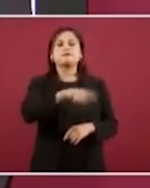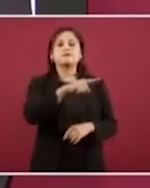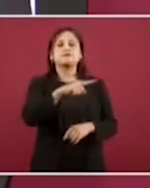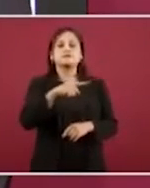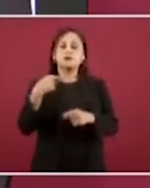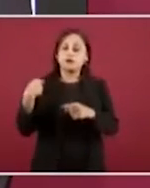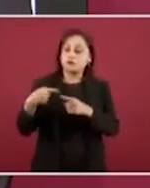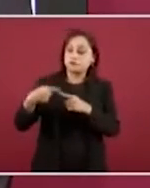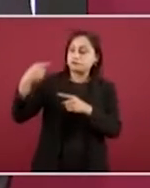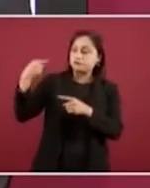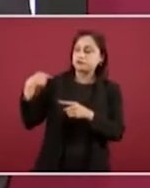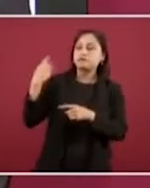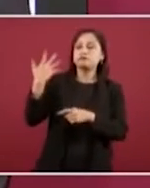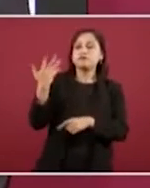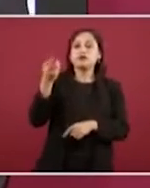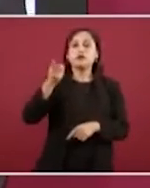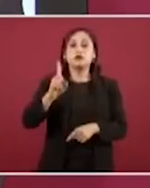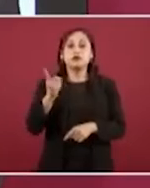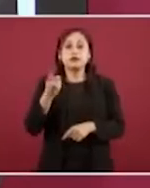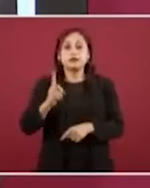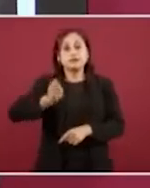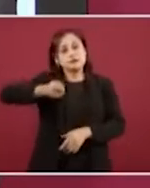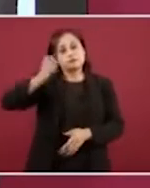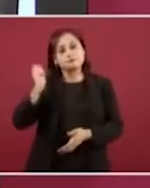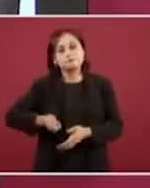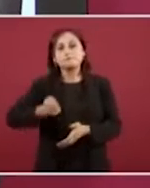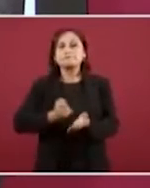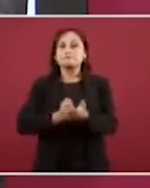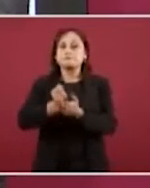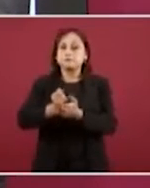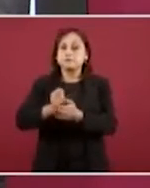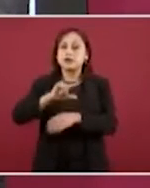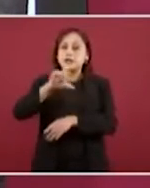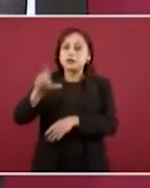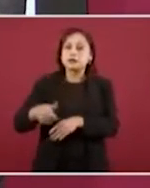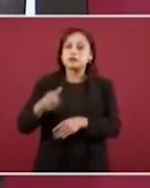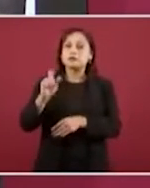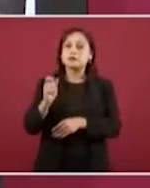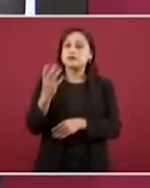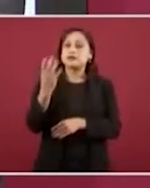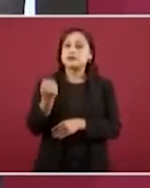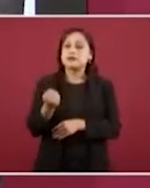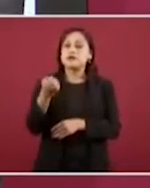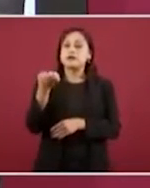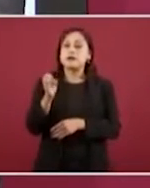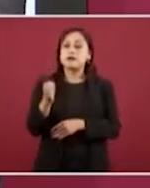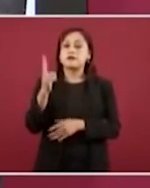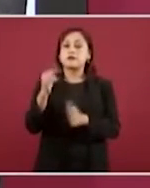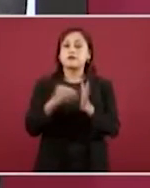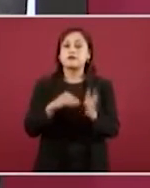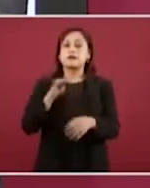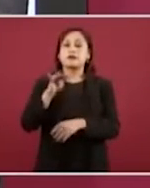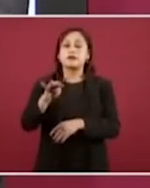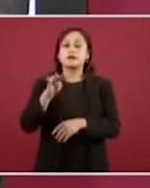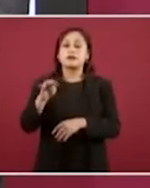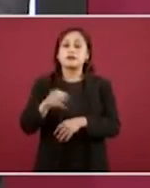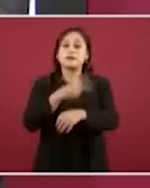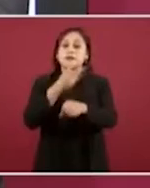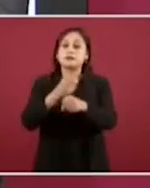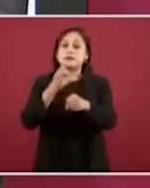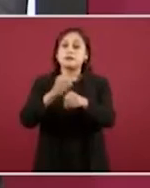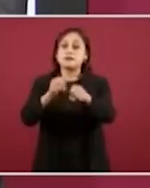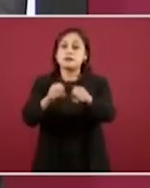5 de diciembre, como se ha señalado, es la sentencia de la Corte, el 29 de enero de este año 2019 la segunda sala de la